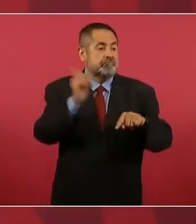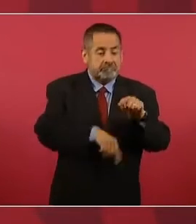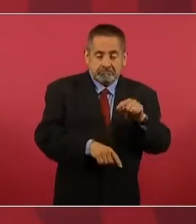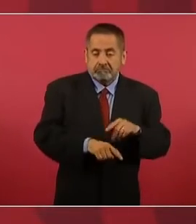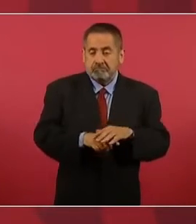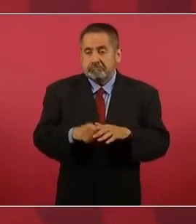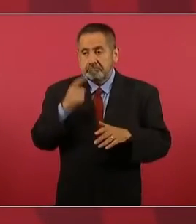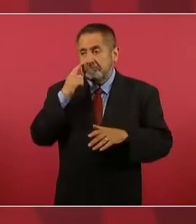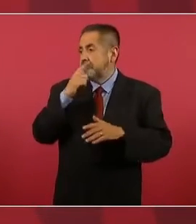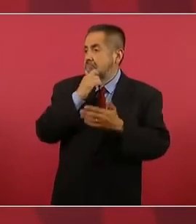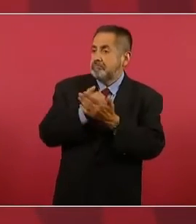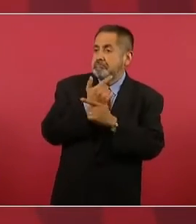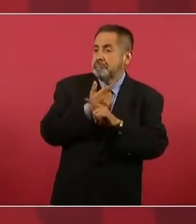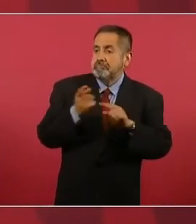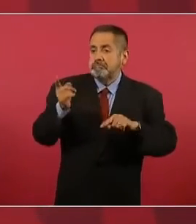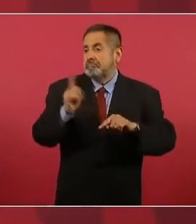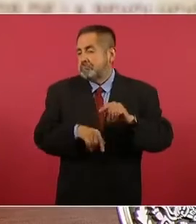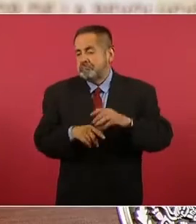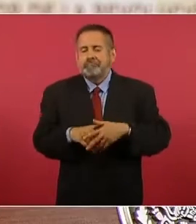democracia.